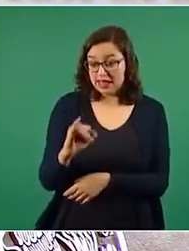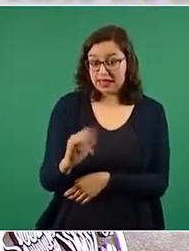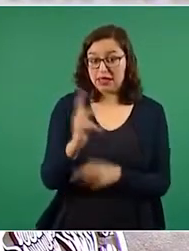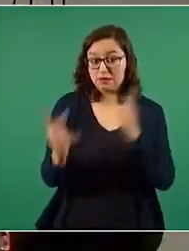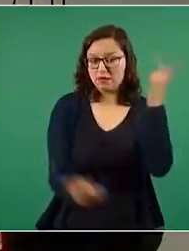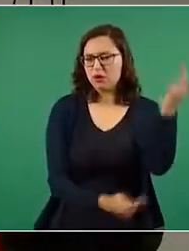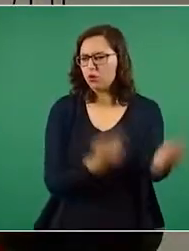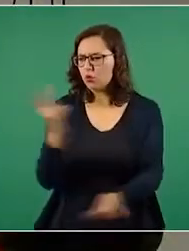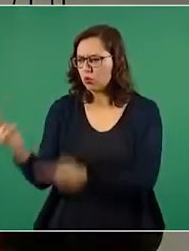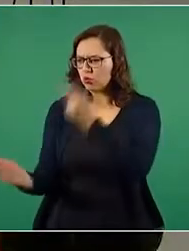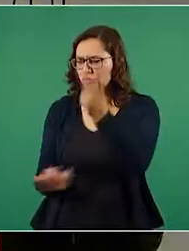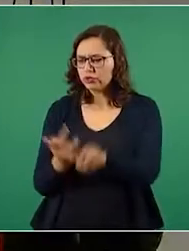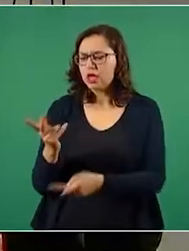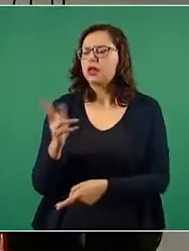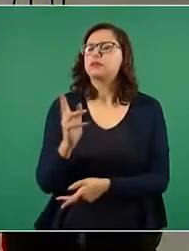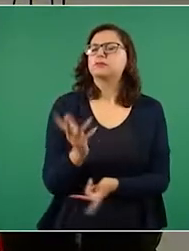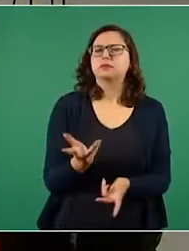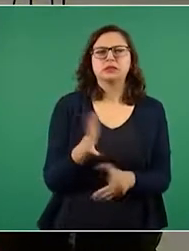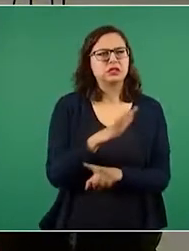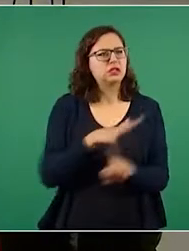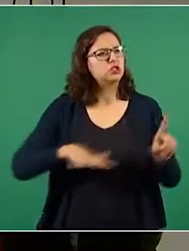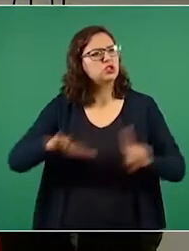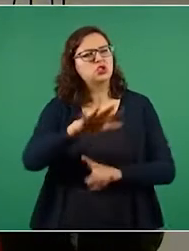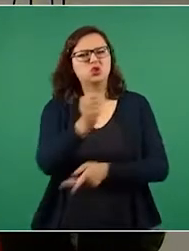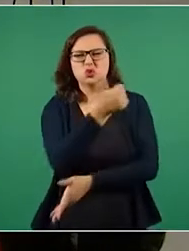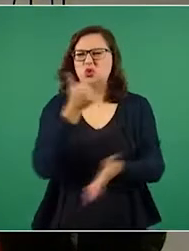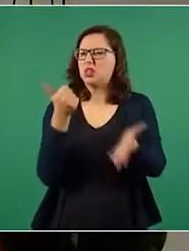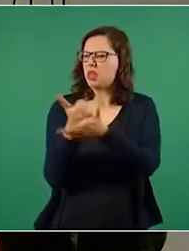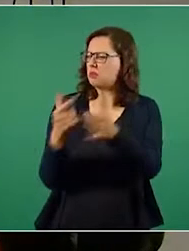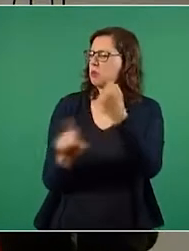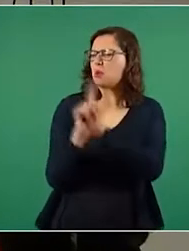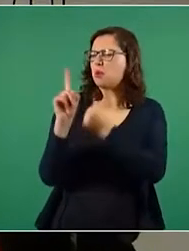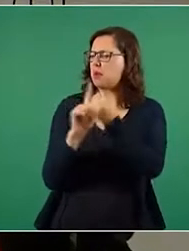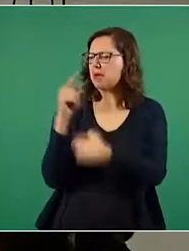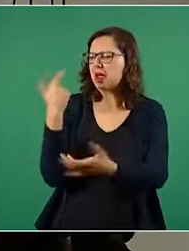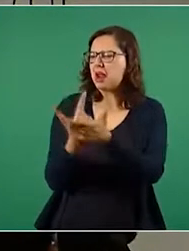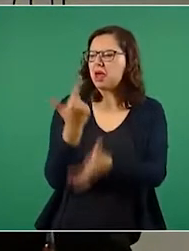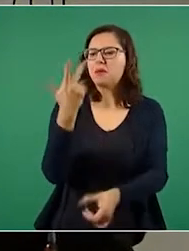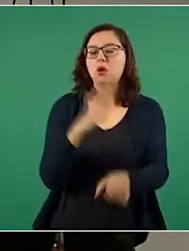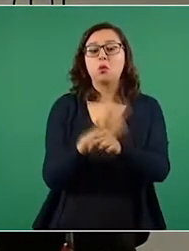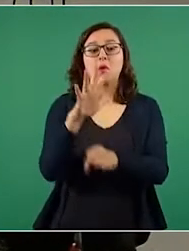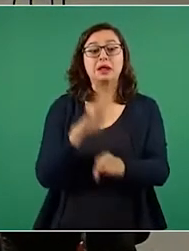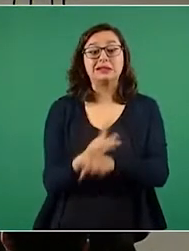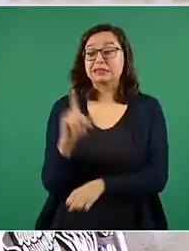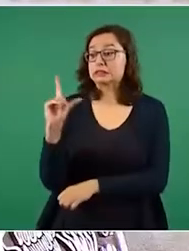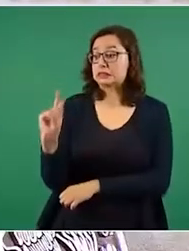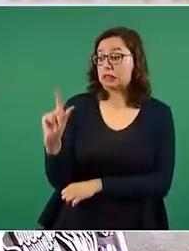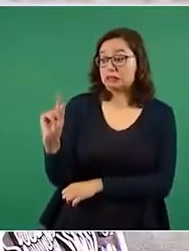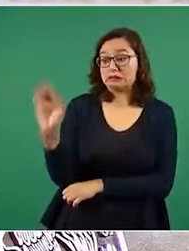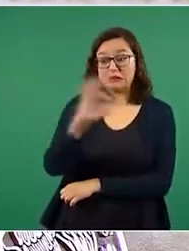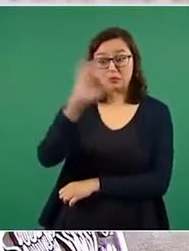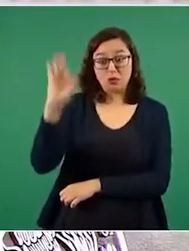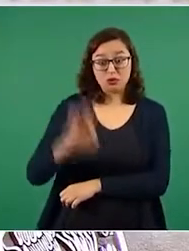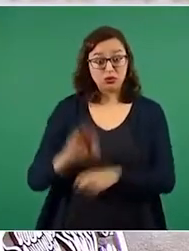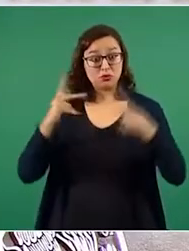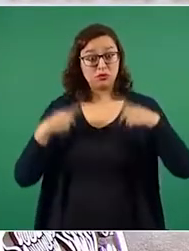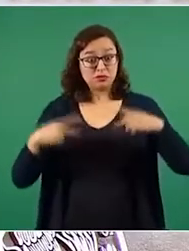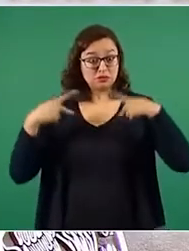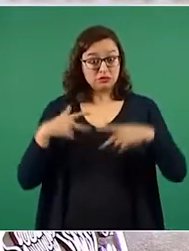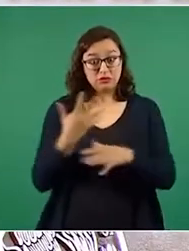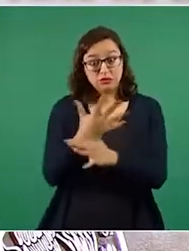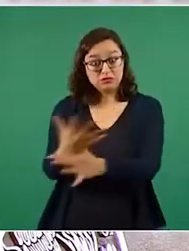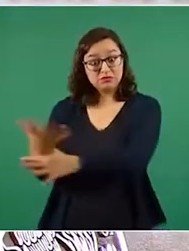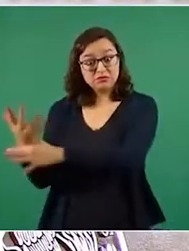.9 por ciento de los ciudadanos coincidieron en el que el principal problema de sus